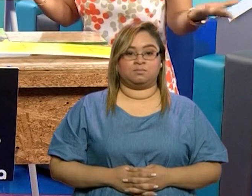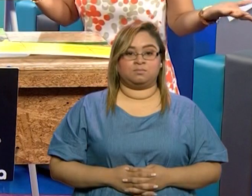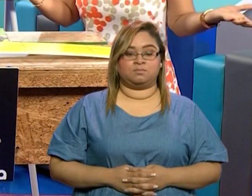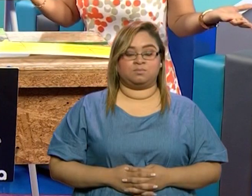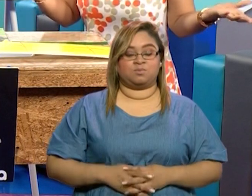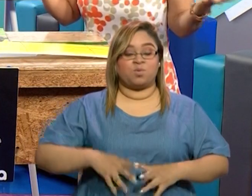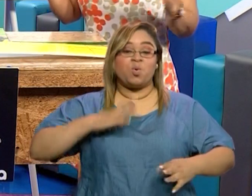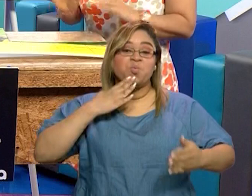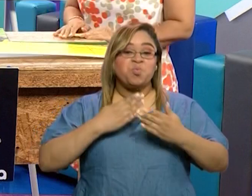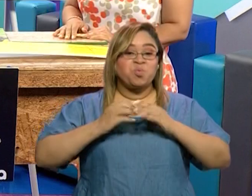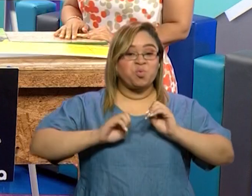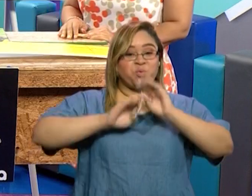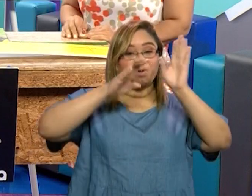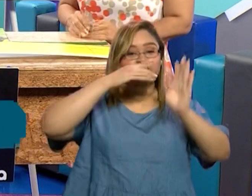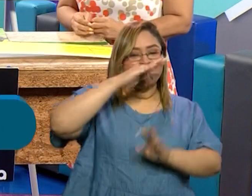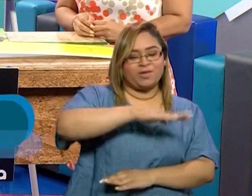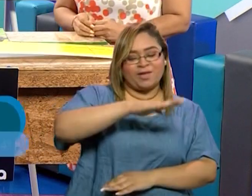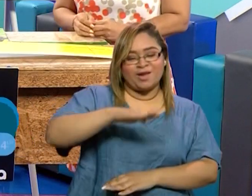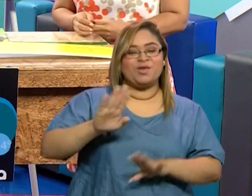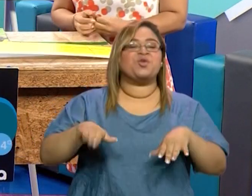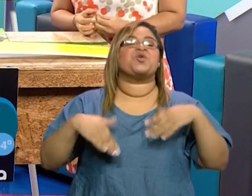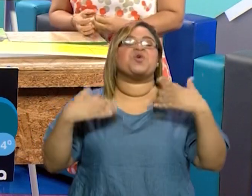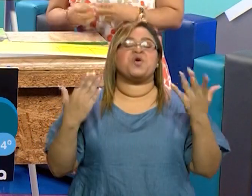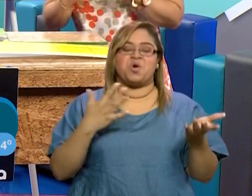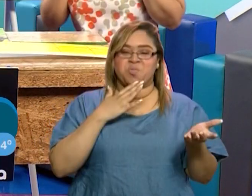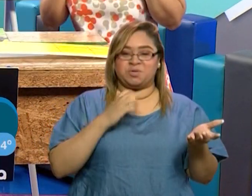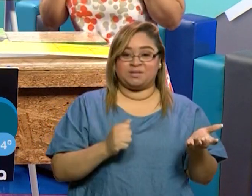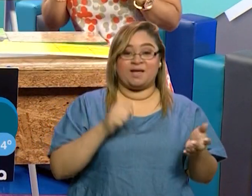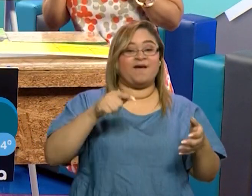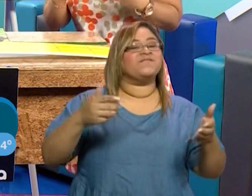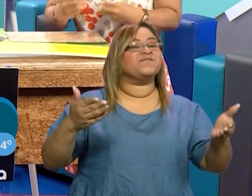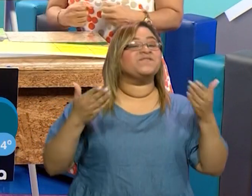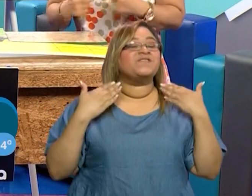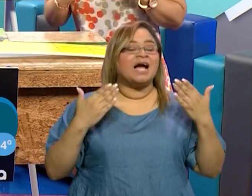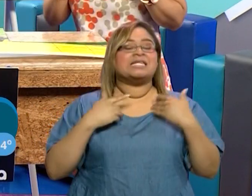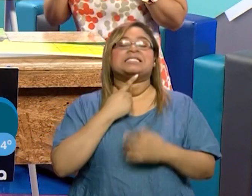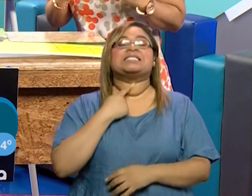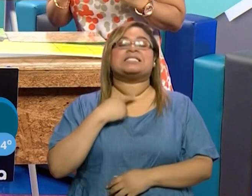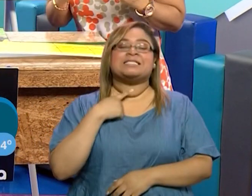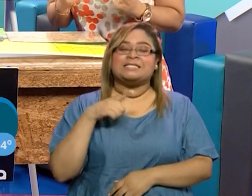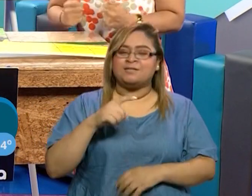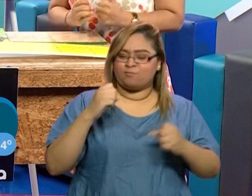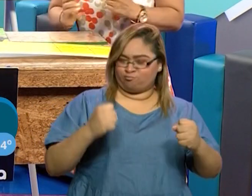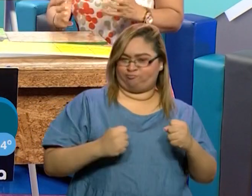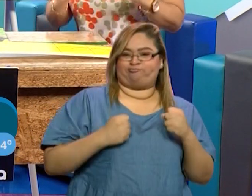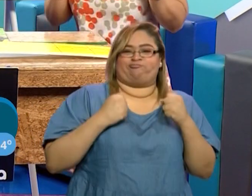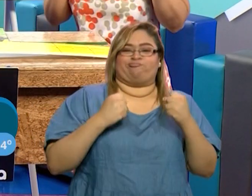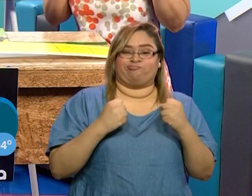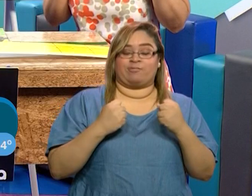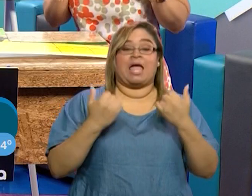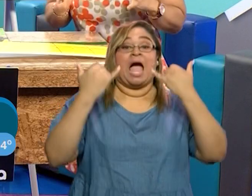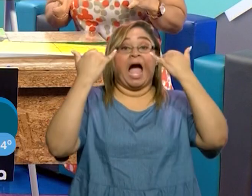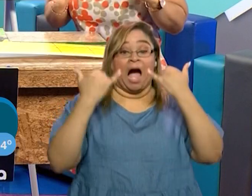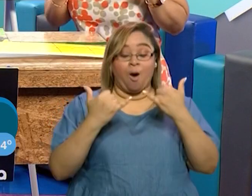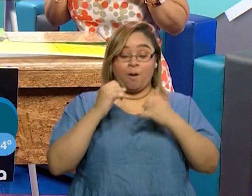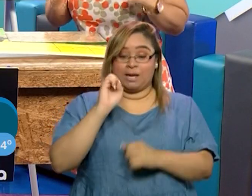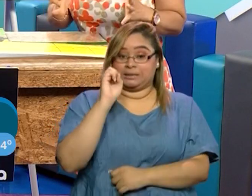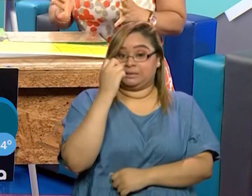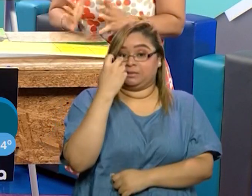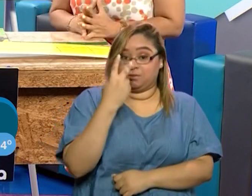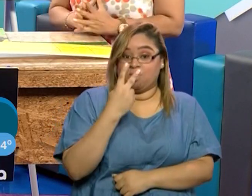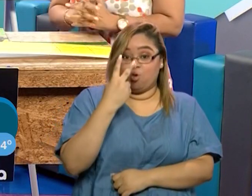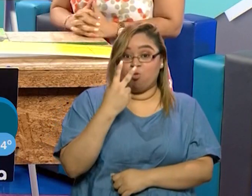Buenos días chicos, ¿cómo están? Espero que estas vacaciones las hayan disfrutado, se hayan llenado de energía y venimos al segundo